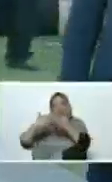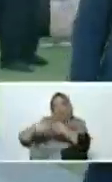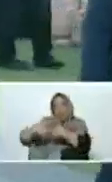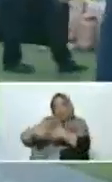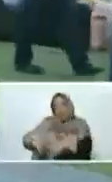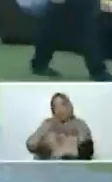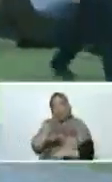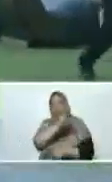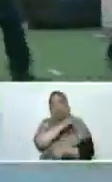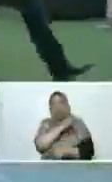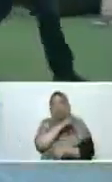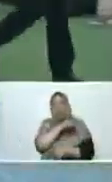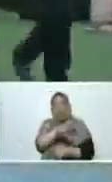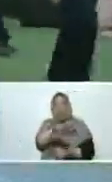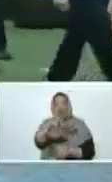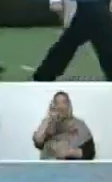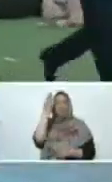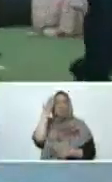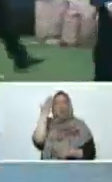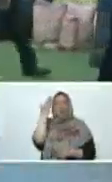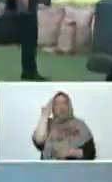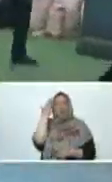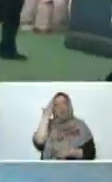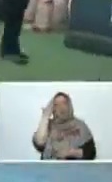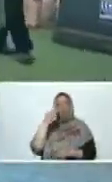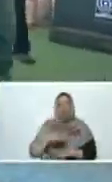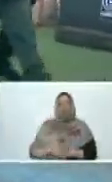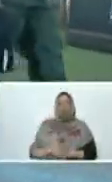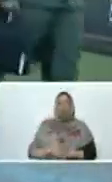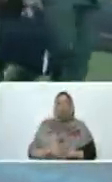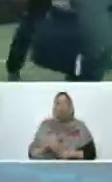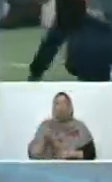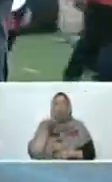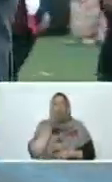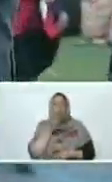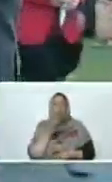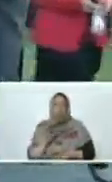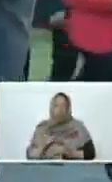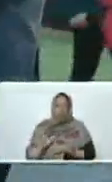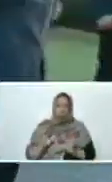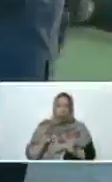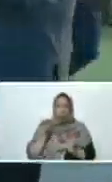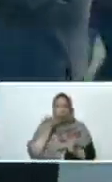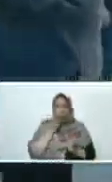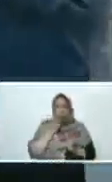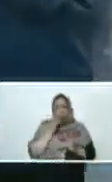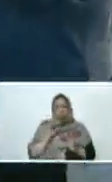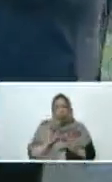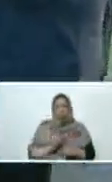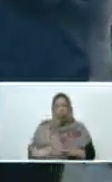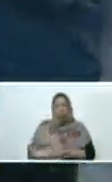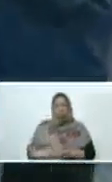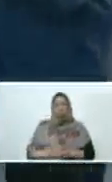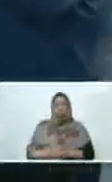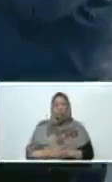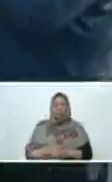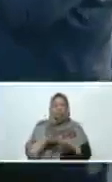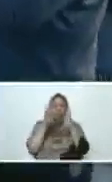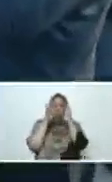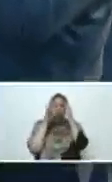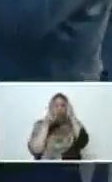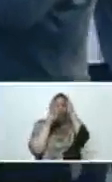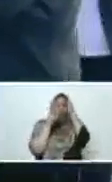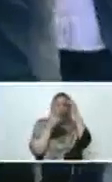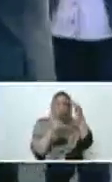clase obrera sepa todo. Miren, por ejemplo, esto que estaba mostrando. Aquí tenemos un vehículo